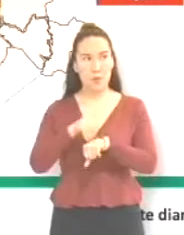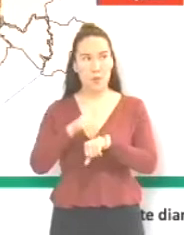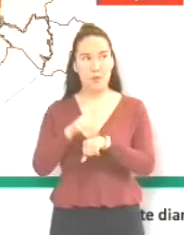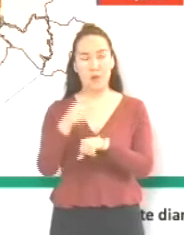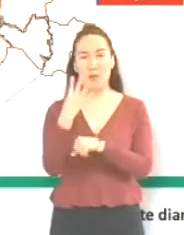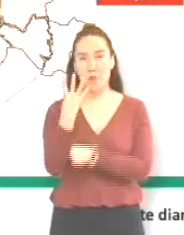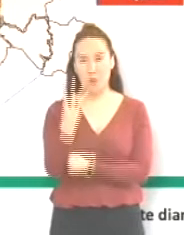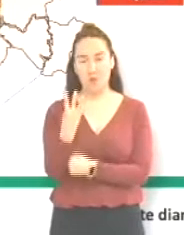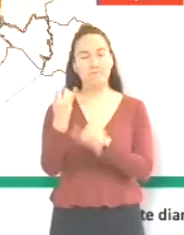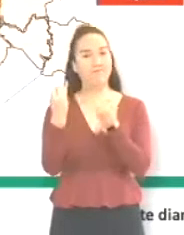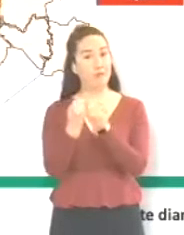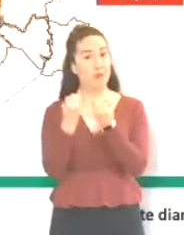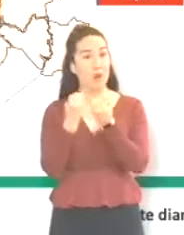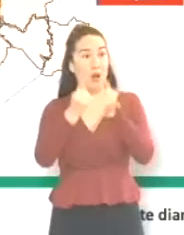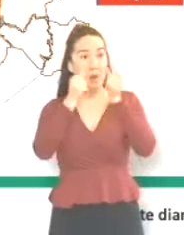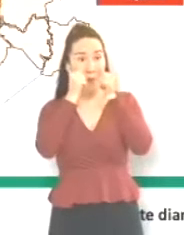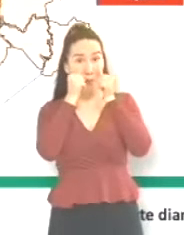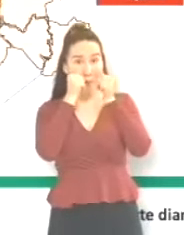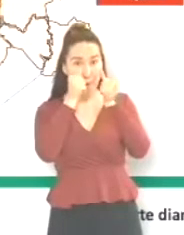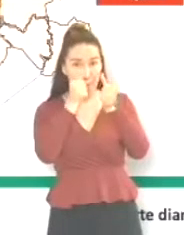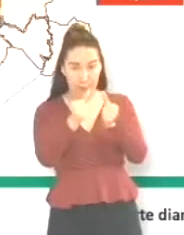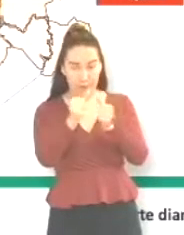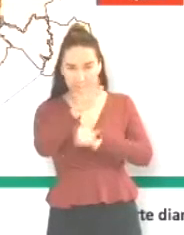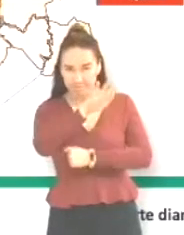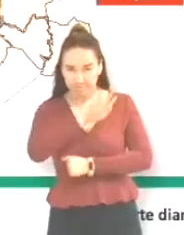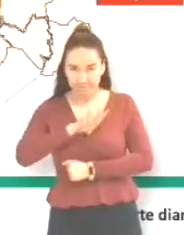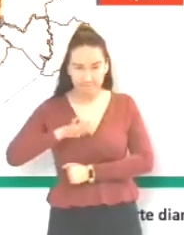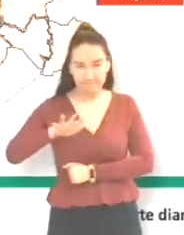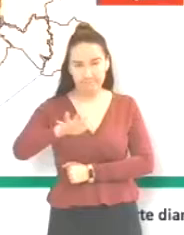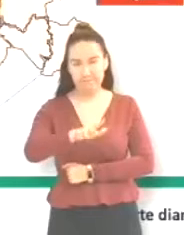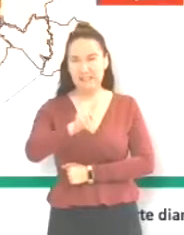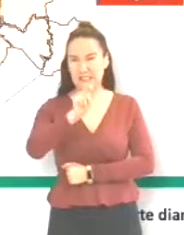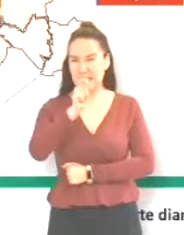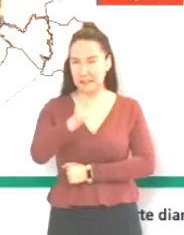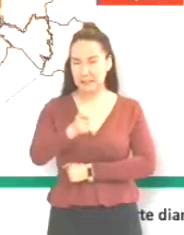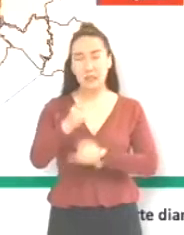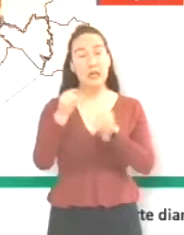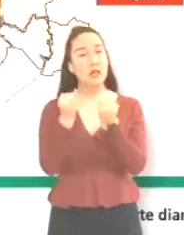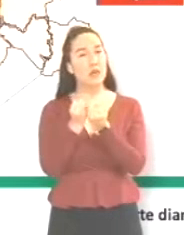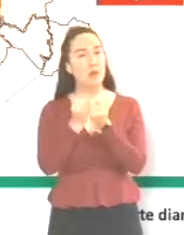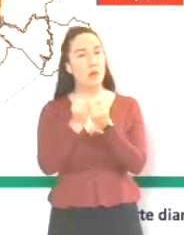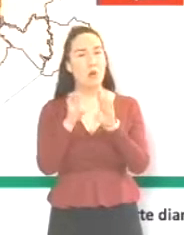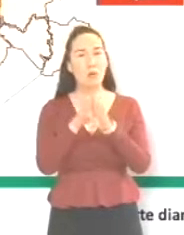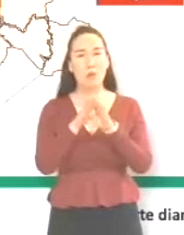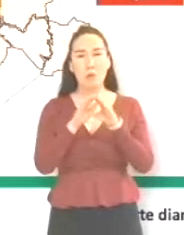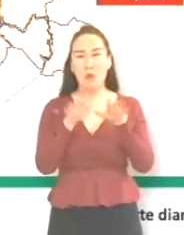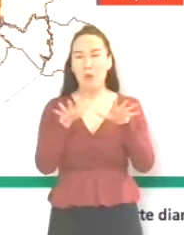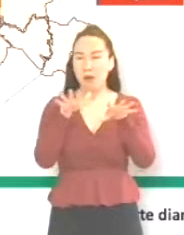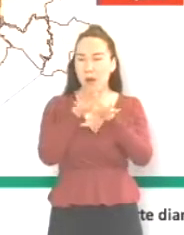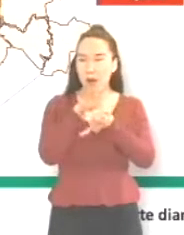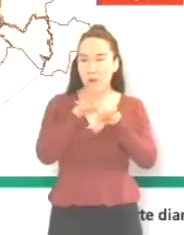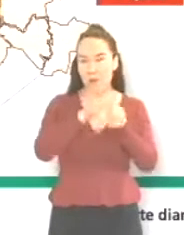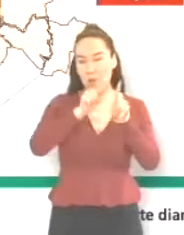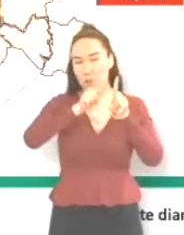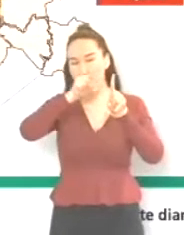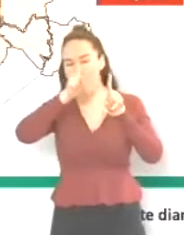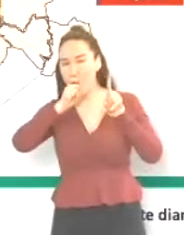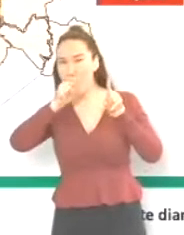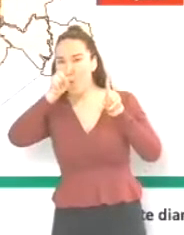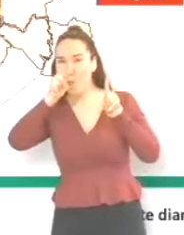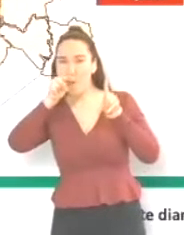también queremos llamar a su atención, estas, esta región eventualmente también presenta oscilaciones, también presenta ligeros